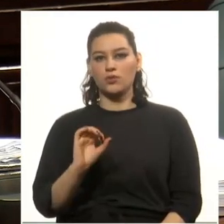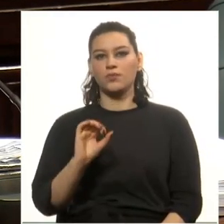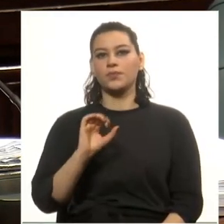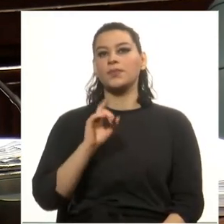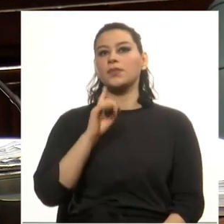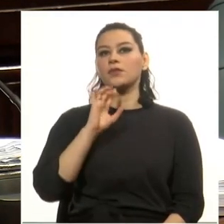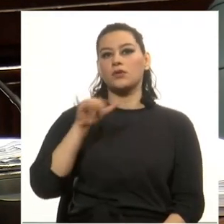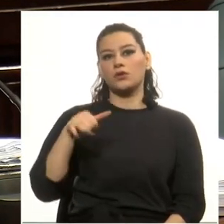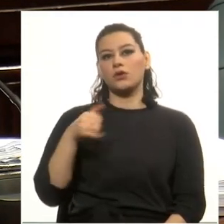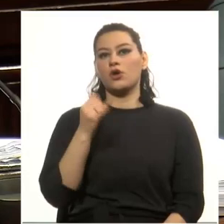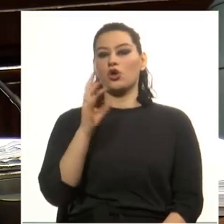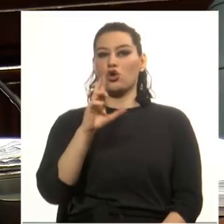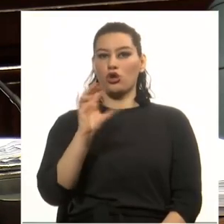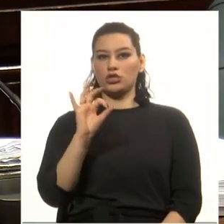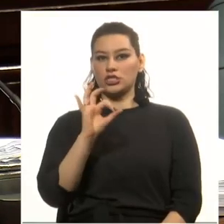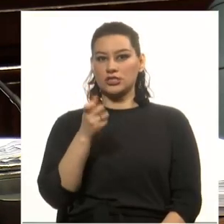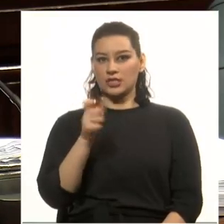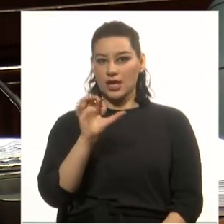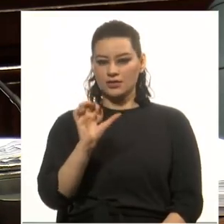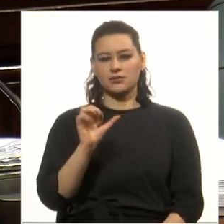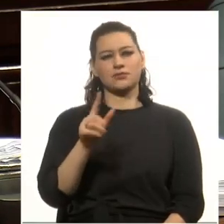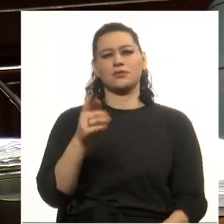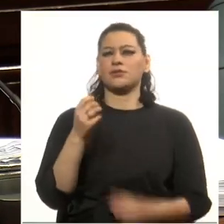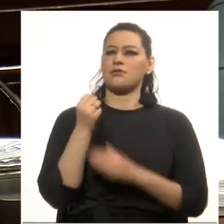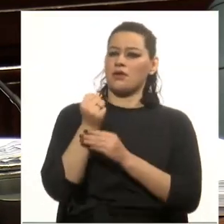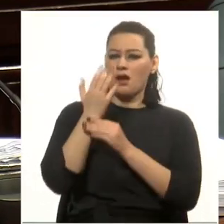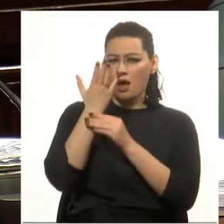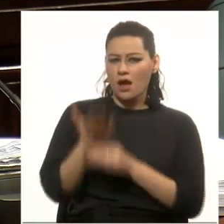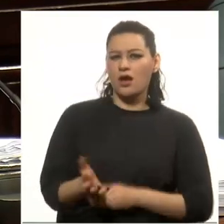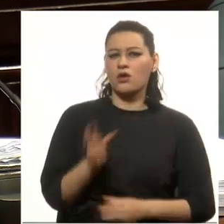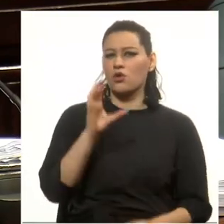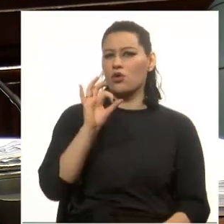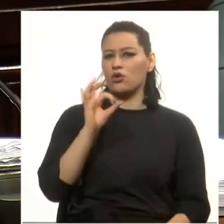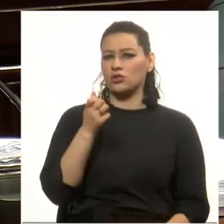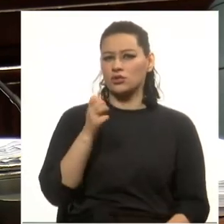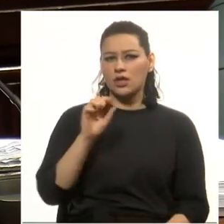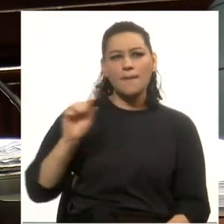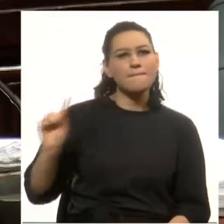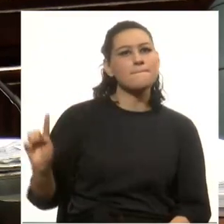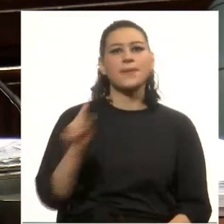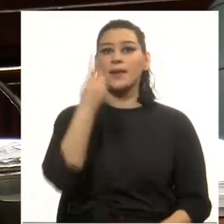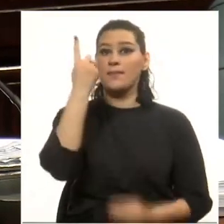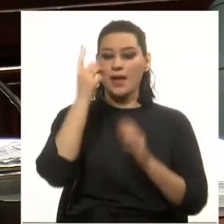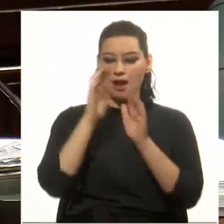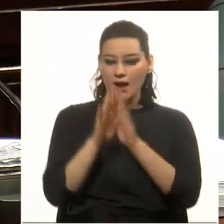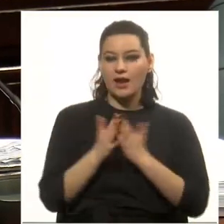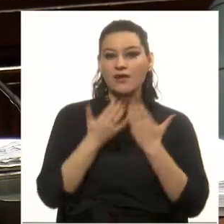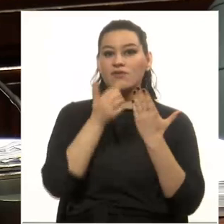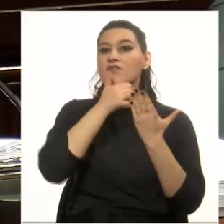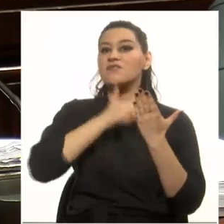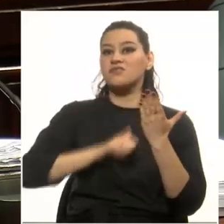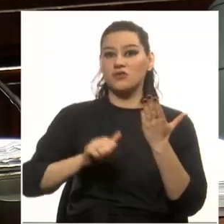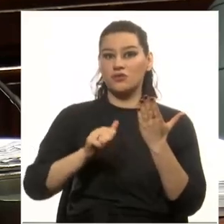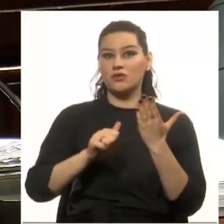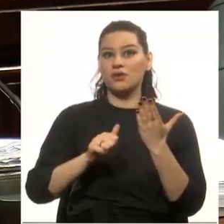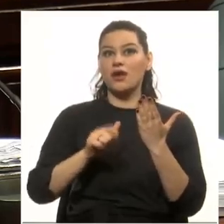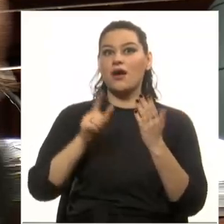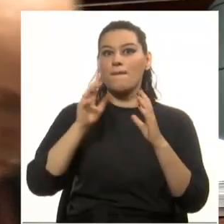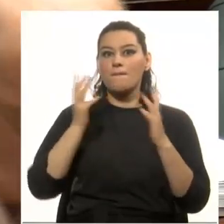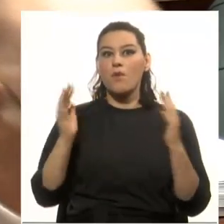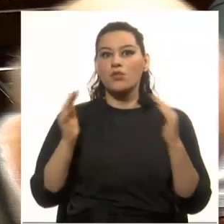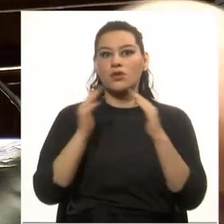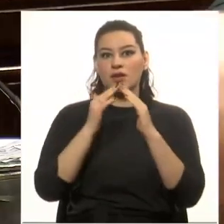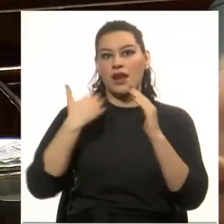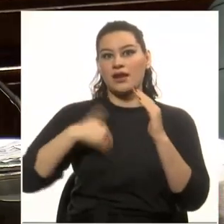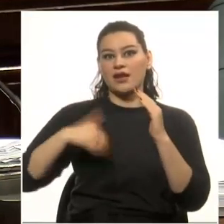José María Rosa, el gran José María Rosa, el primer libro de historia que leí, las montoneras argentinas